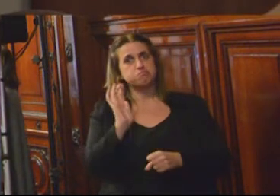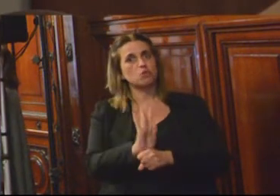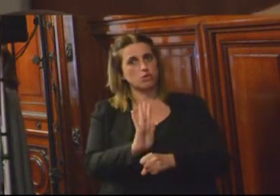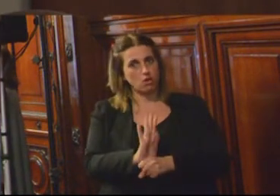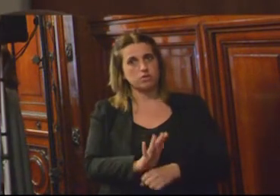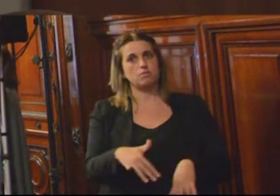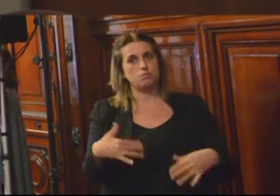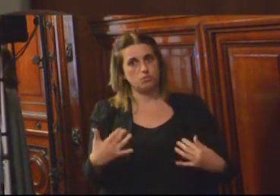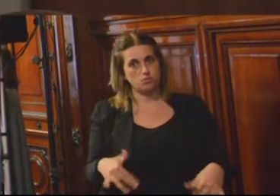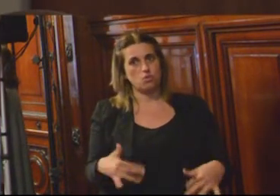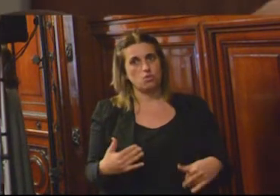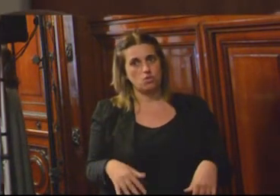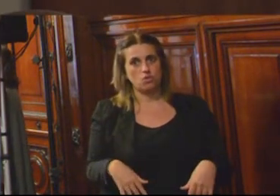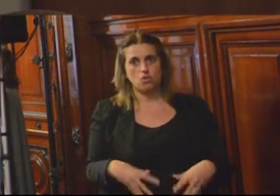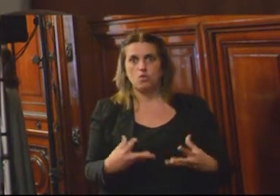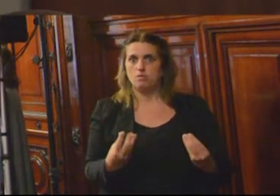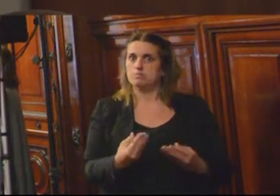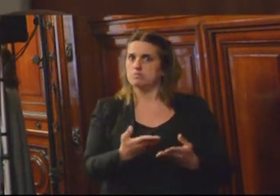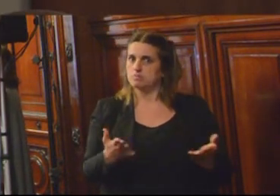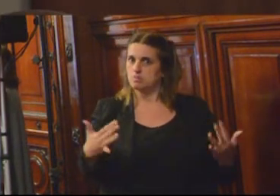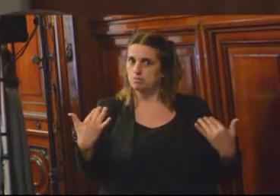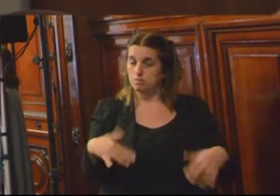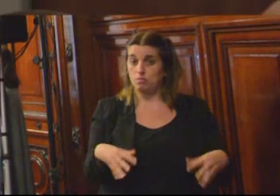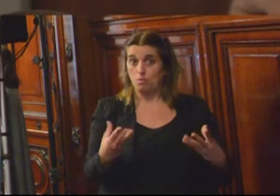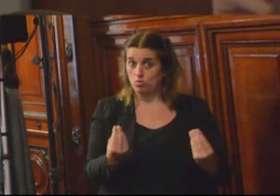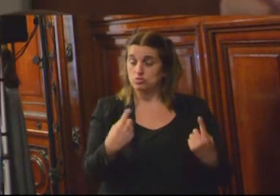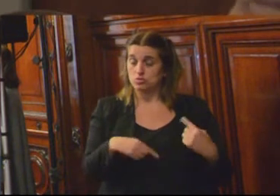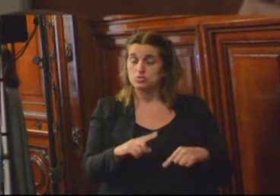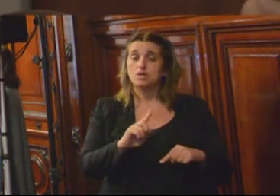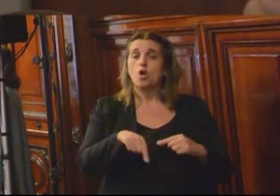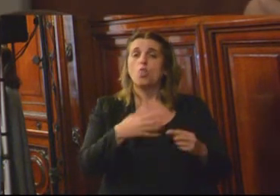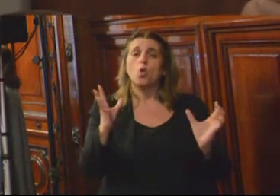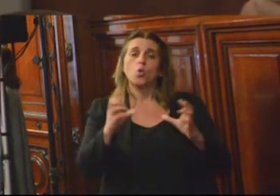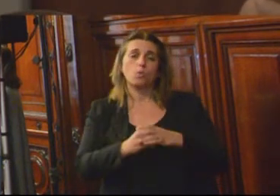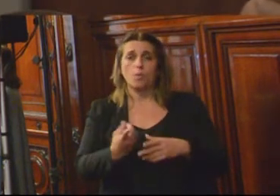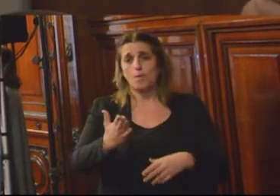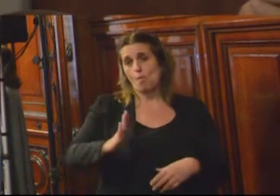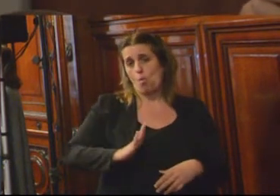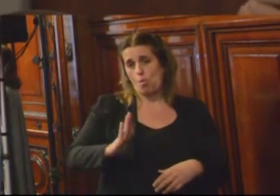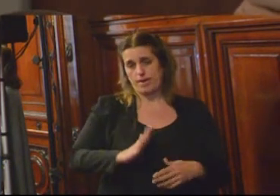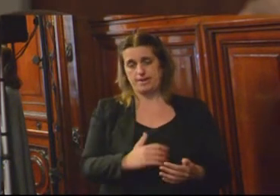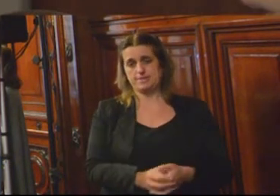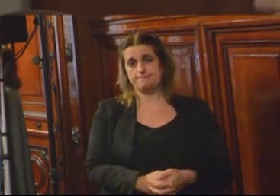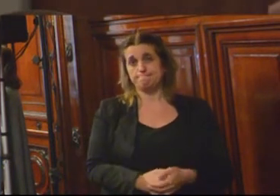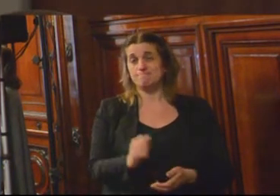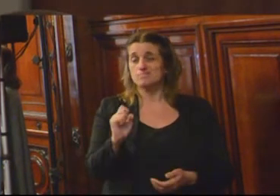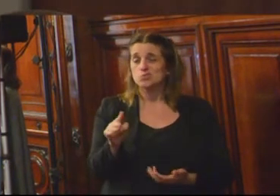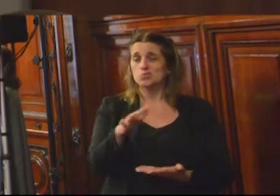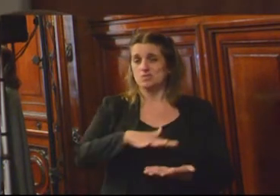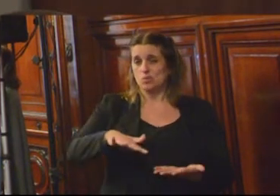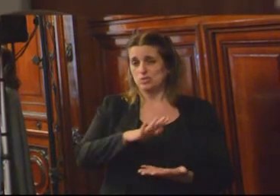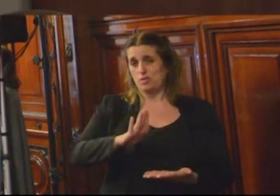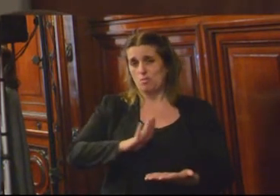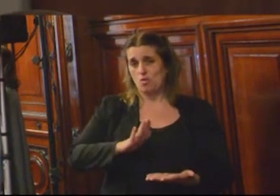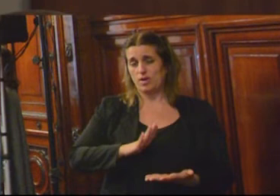exacerbado, ¿no? Y el otro grupo, mujeres. Y la situación de